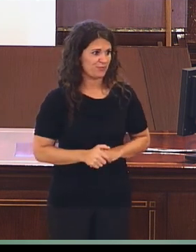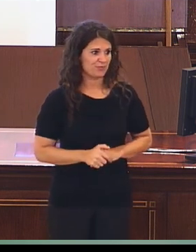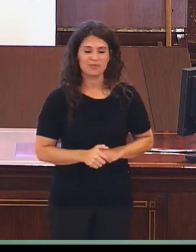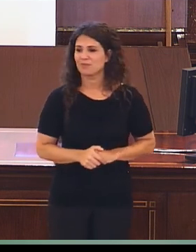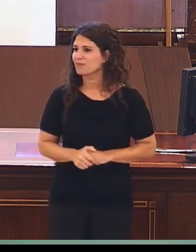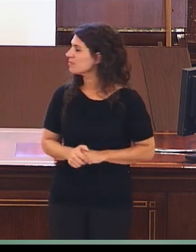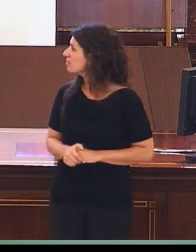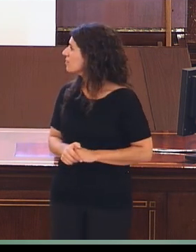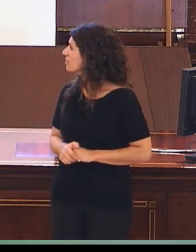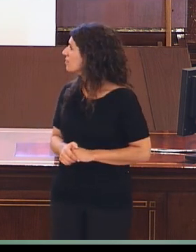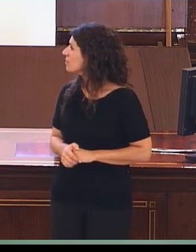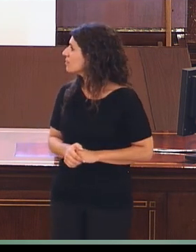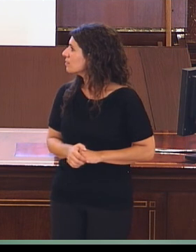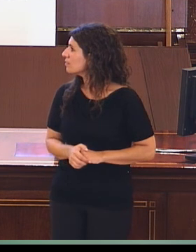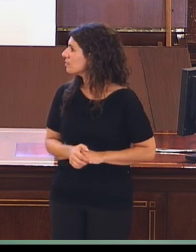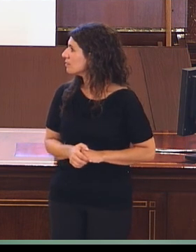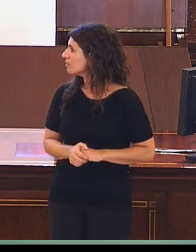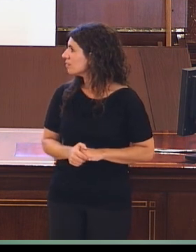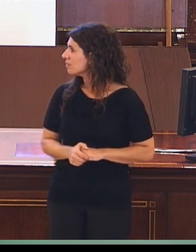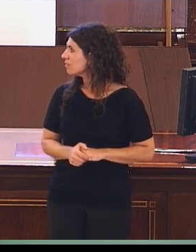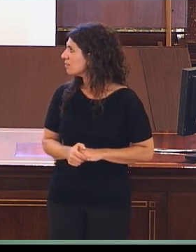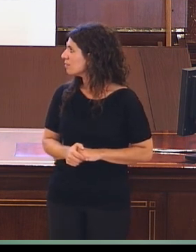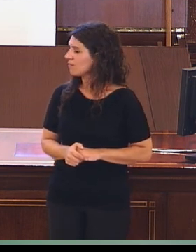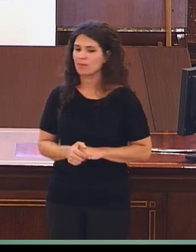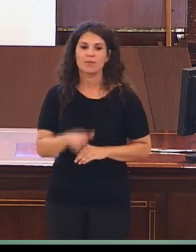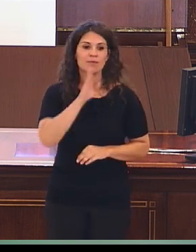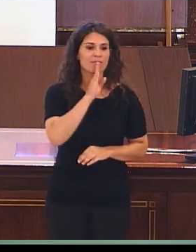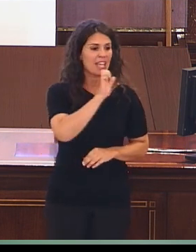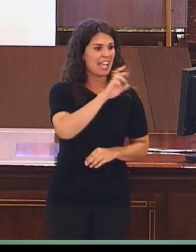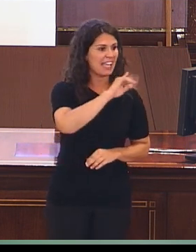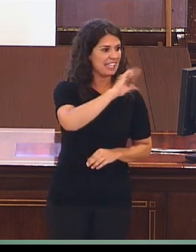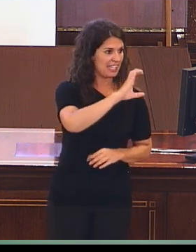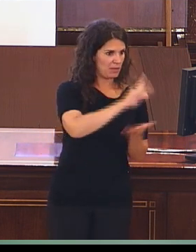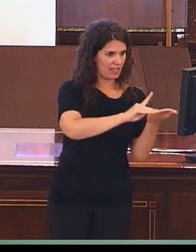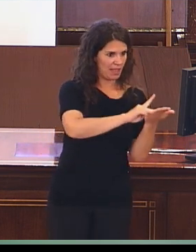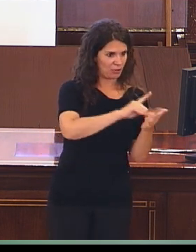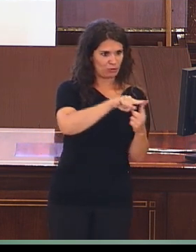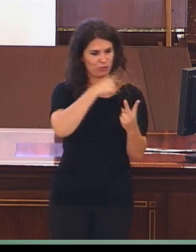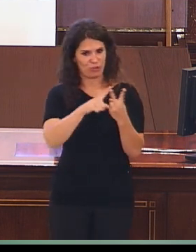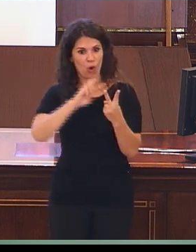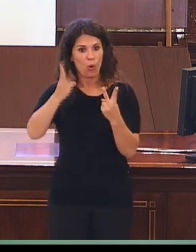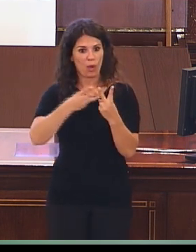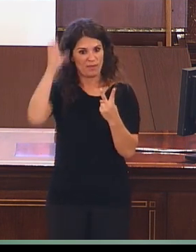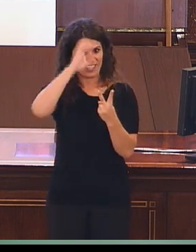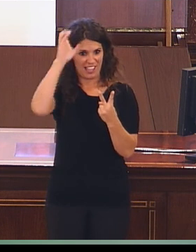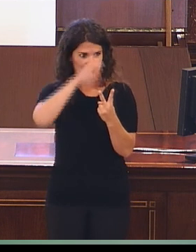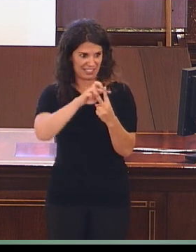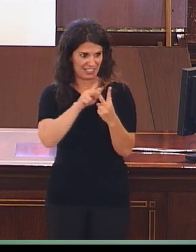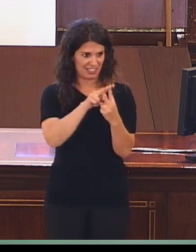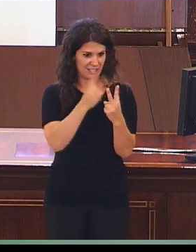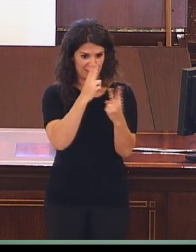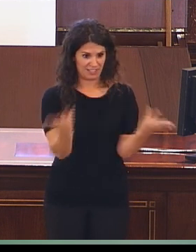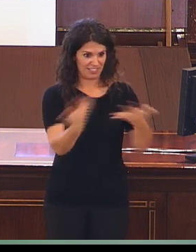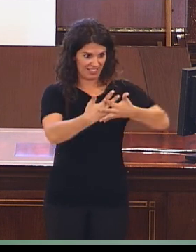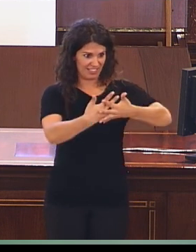Bueno, si juntamos la búsqueda de la base de datos ERIC con la base de datos de la Web of Science, lo mezclamos,